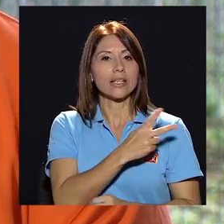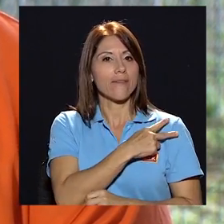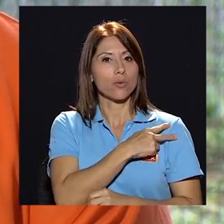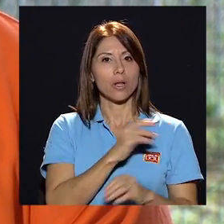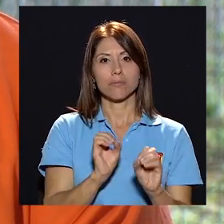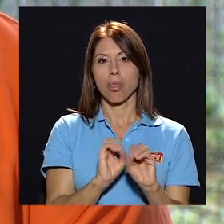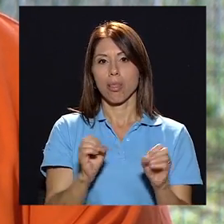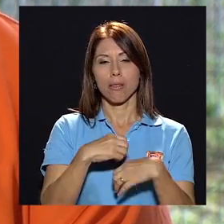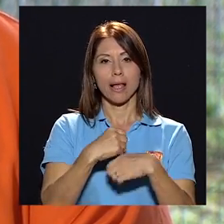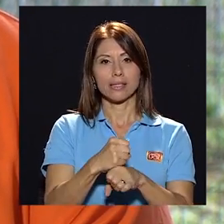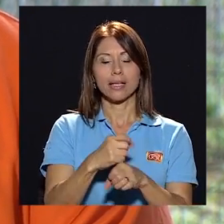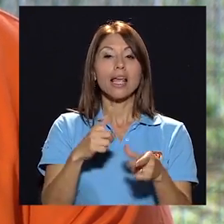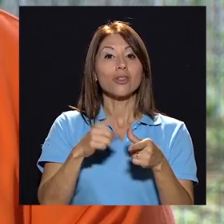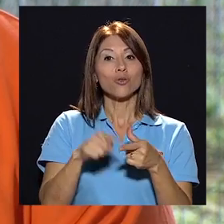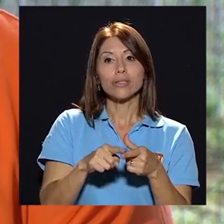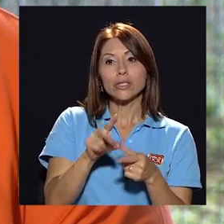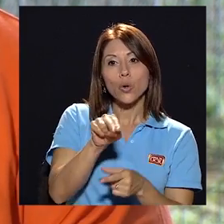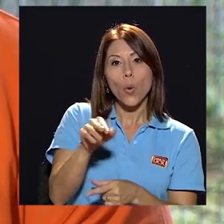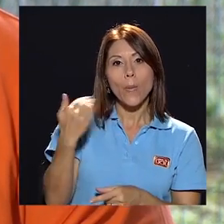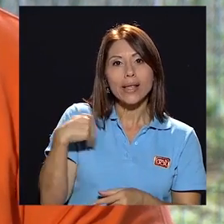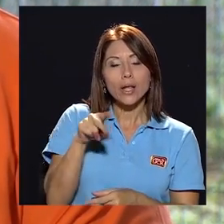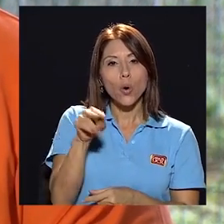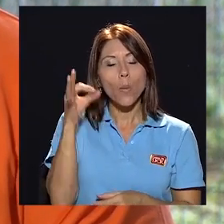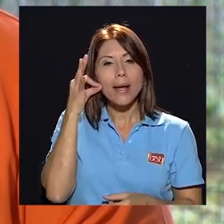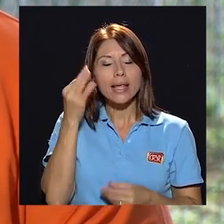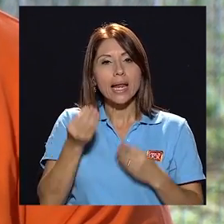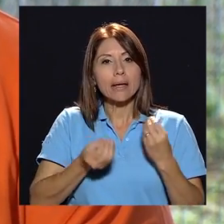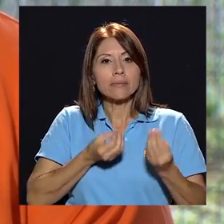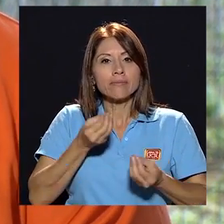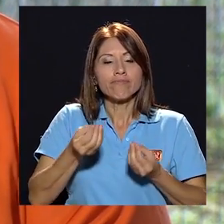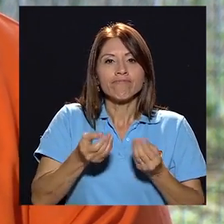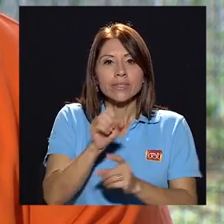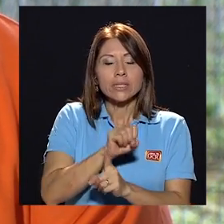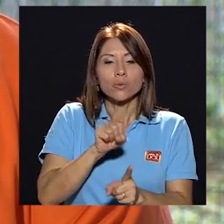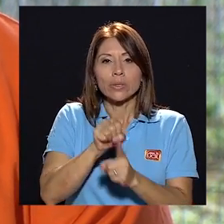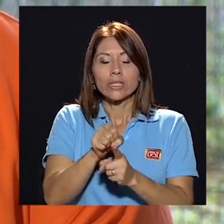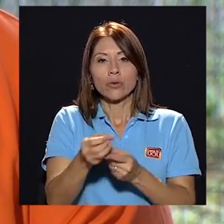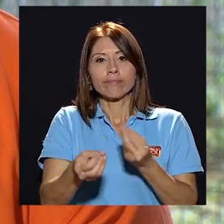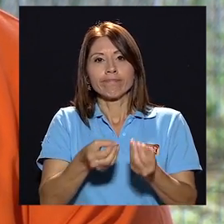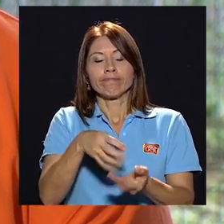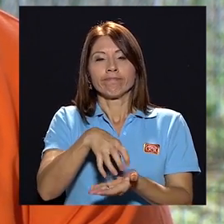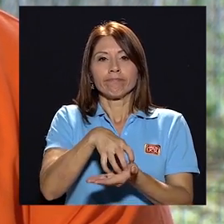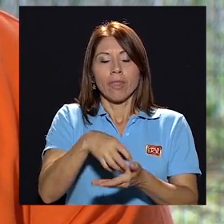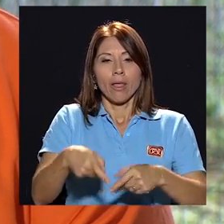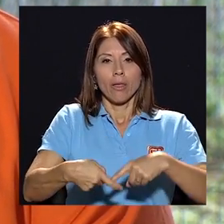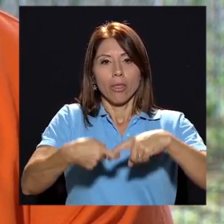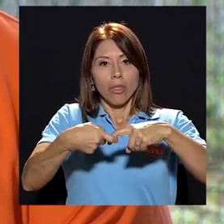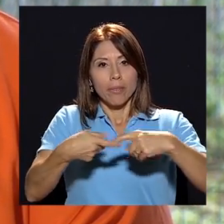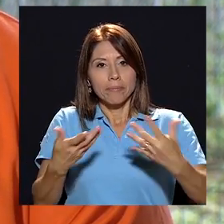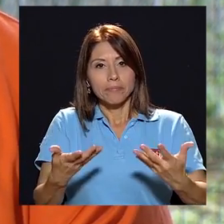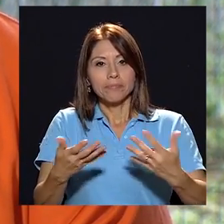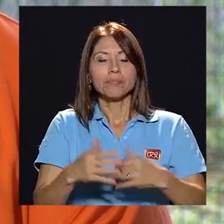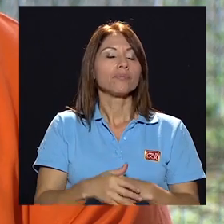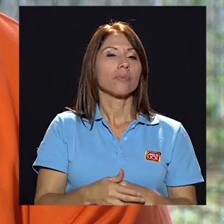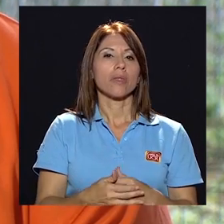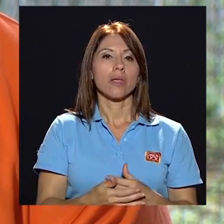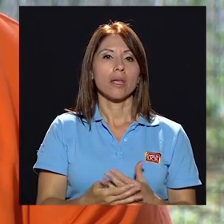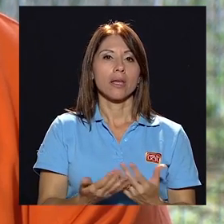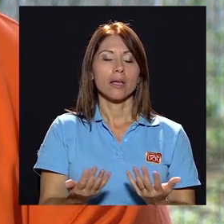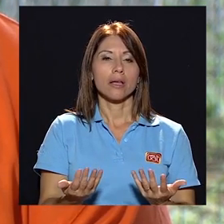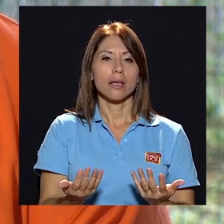jefaturas no lo hacen y dejan al compañero o a la compañera ahí en ese stand-by, por decirlo así.